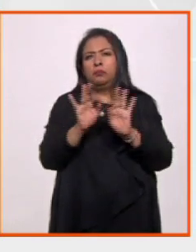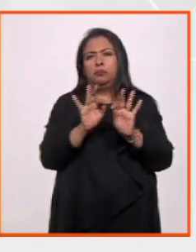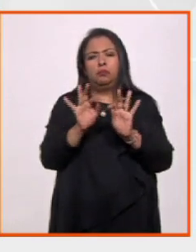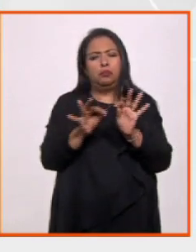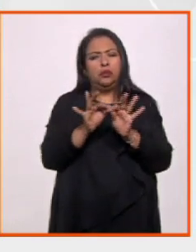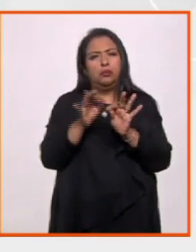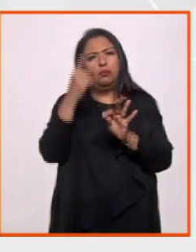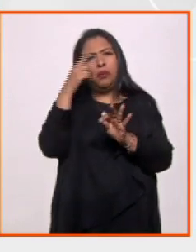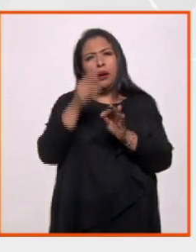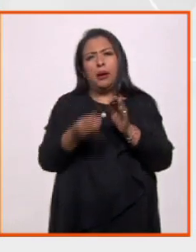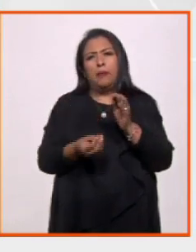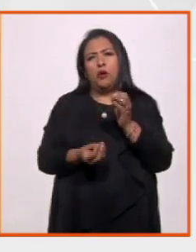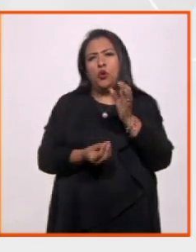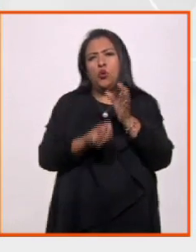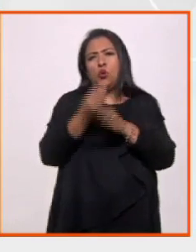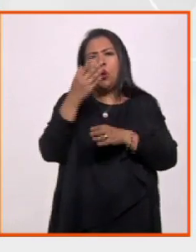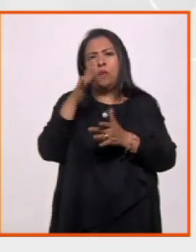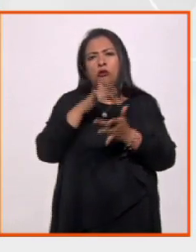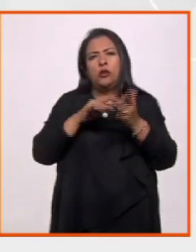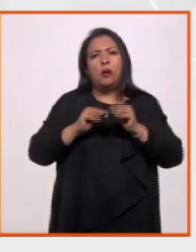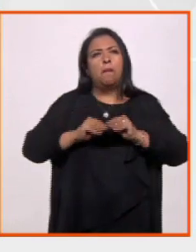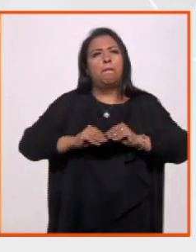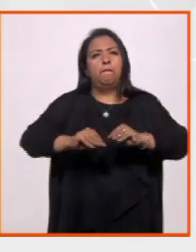su primer material discográfico.